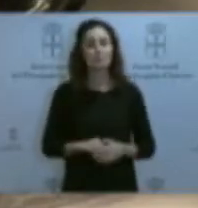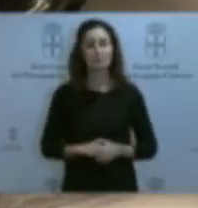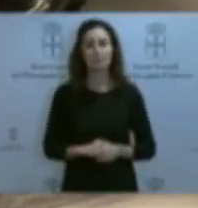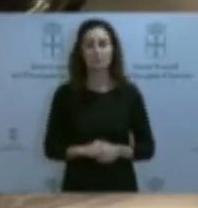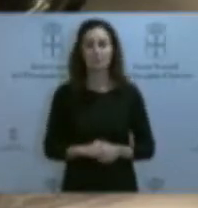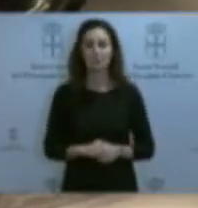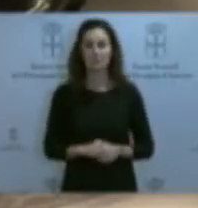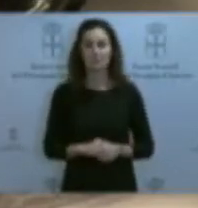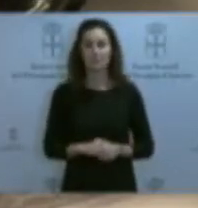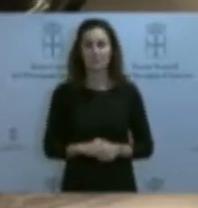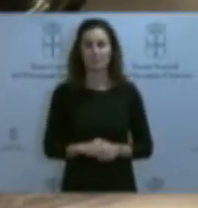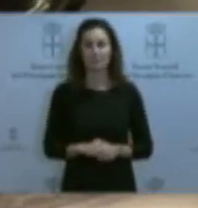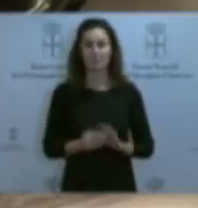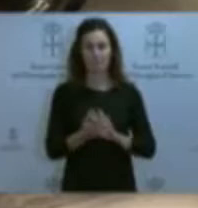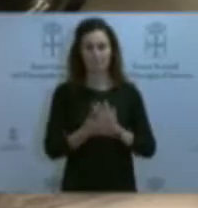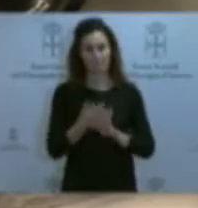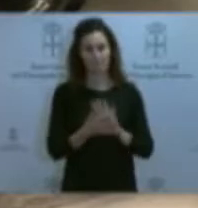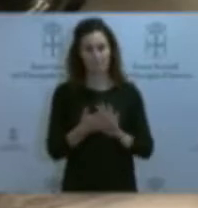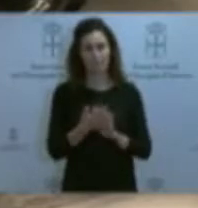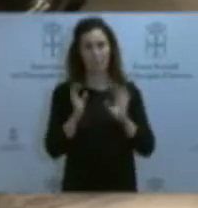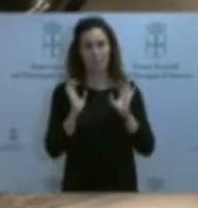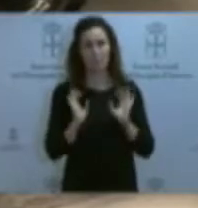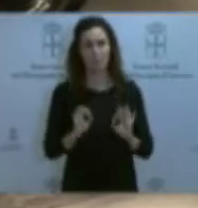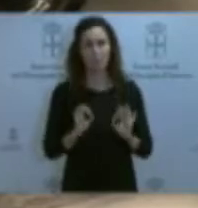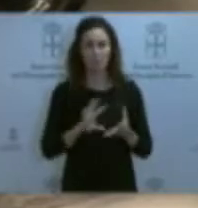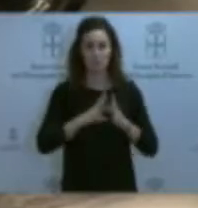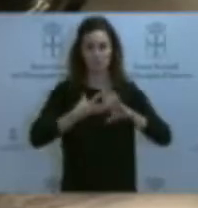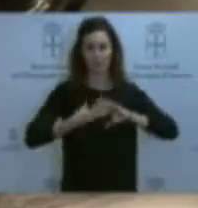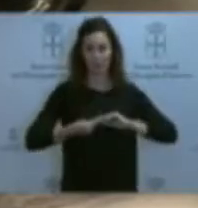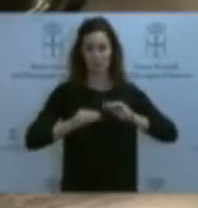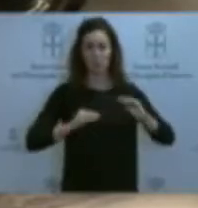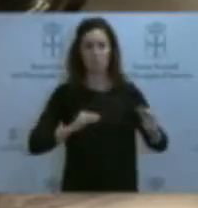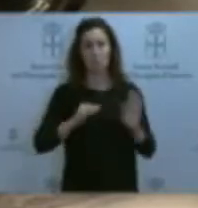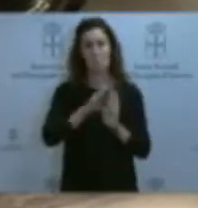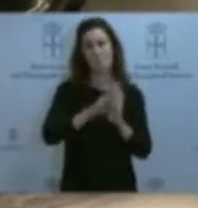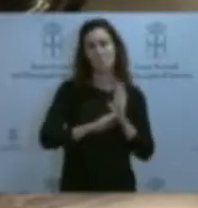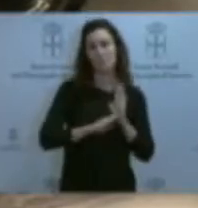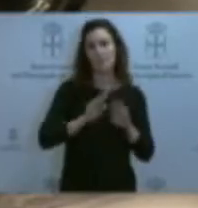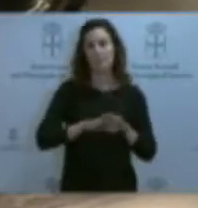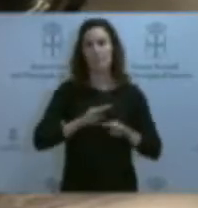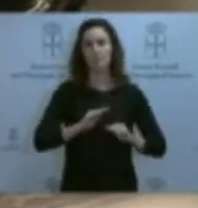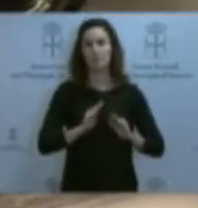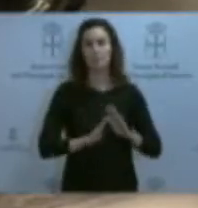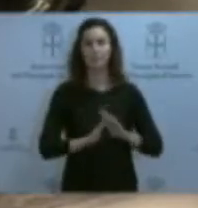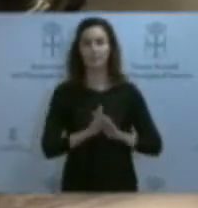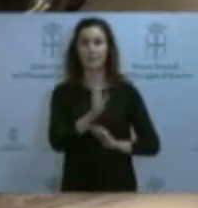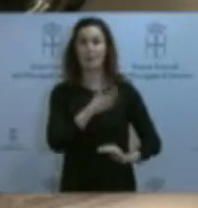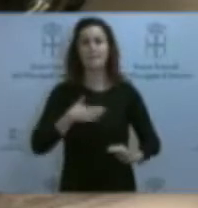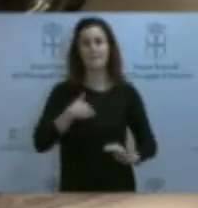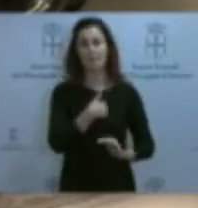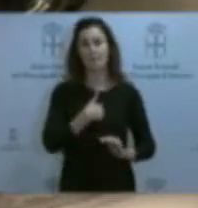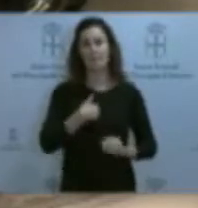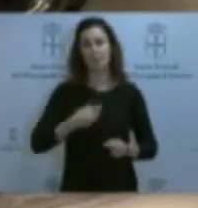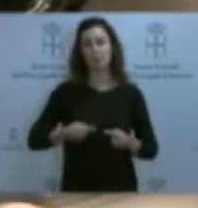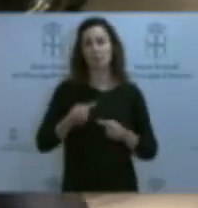En lo referido a las medidas a adoptar, como digo, en una primera instancia y los efectos del desarrollo de las funciones cotidianas de la